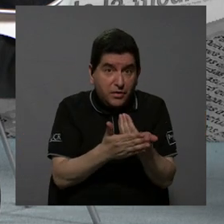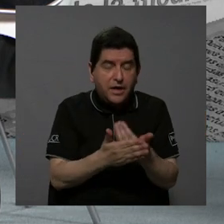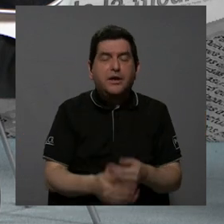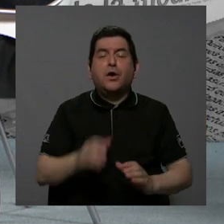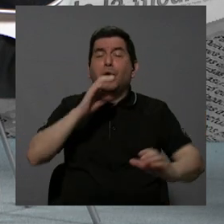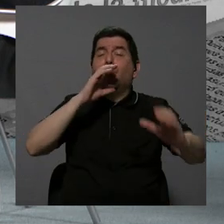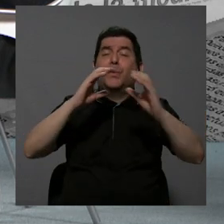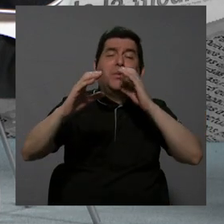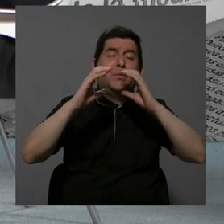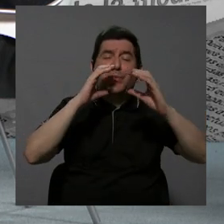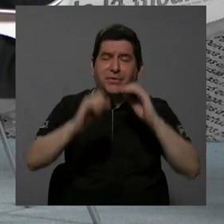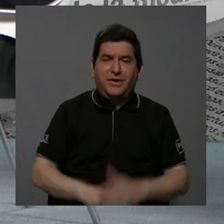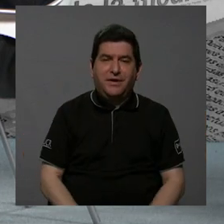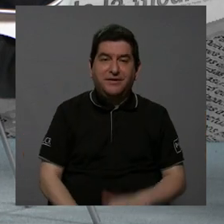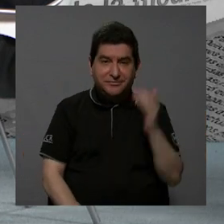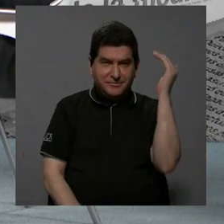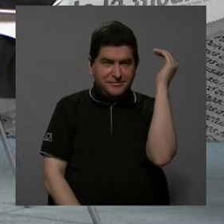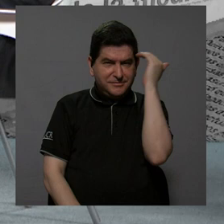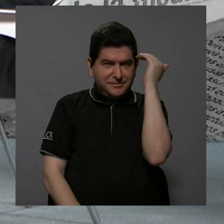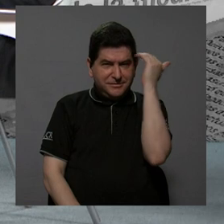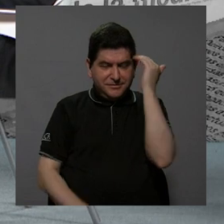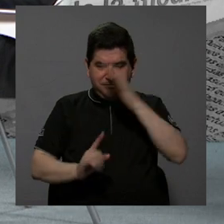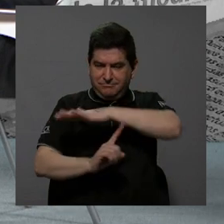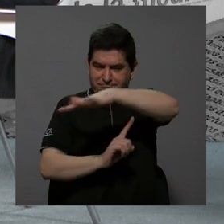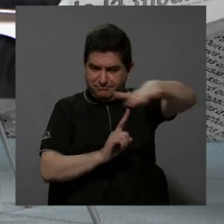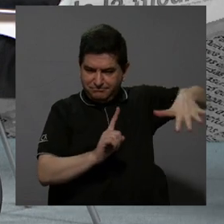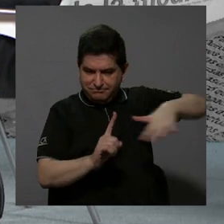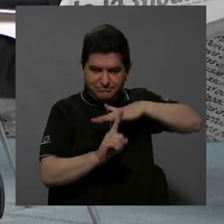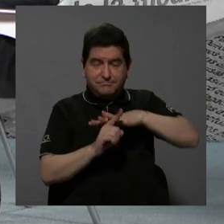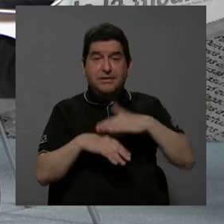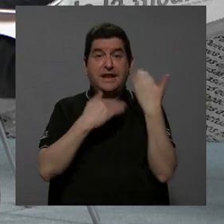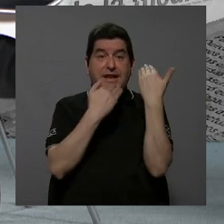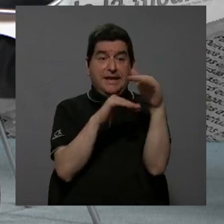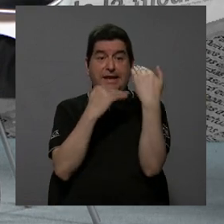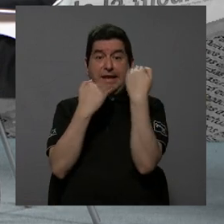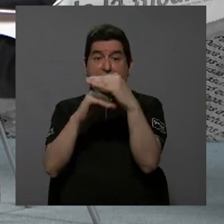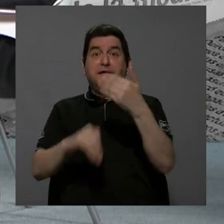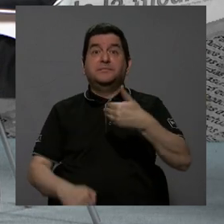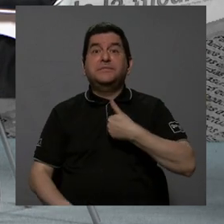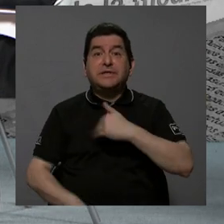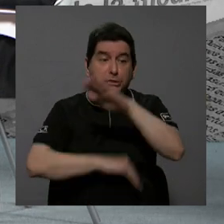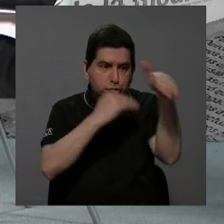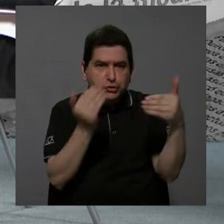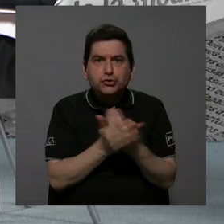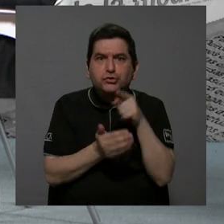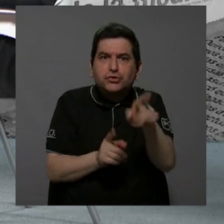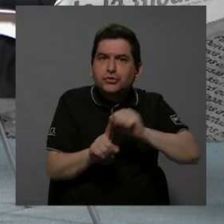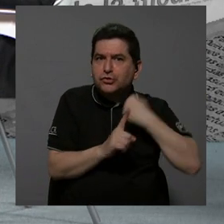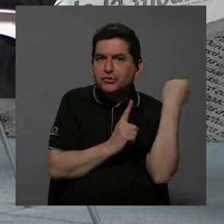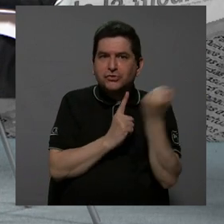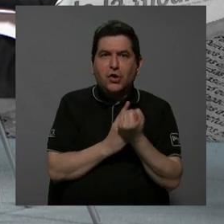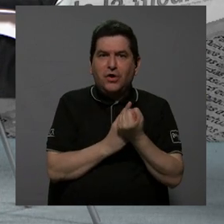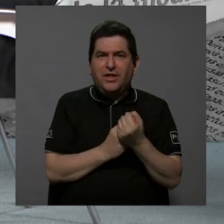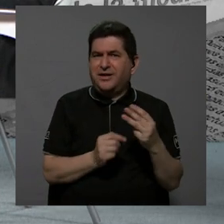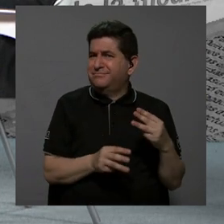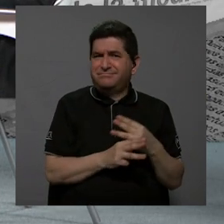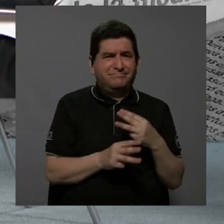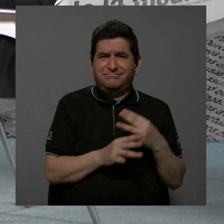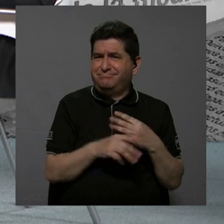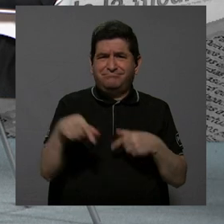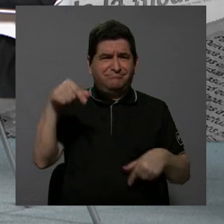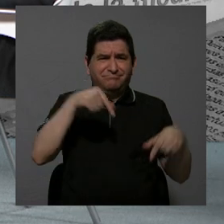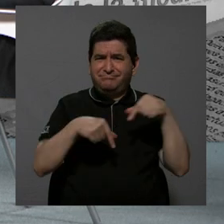comunicarnos. ¿Cómo tomamos conciencia del medio ambiente, de los límites que tenemos? Todo eso no es matemática,